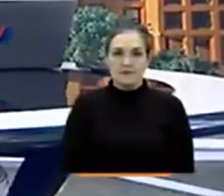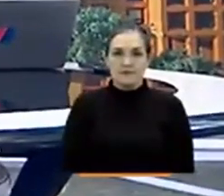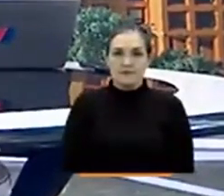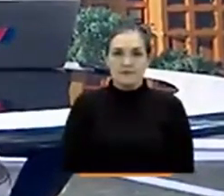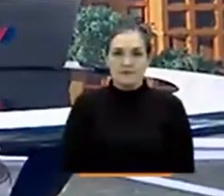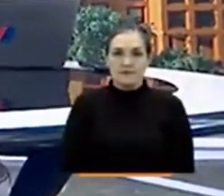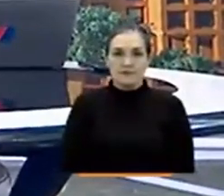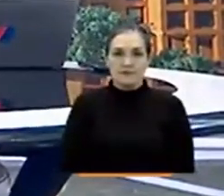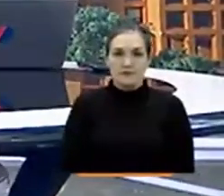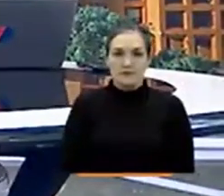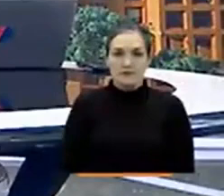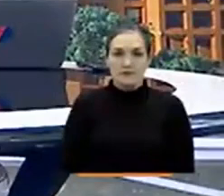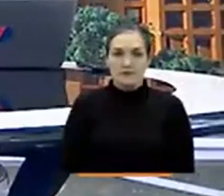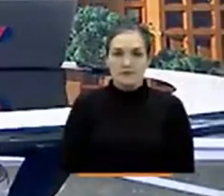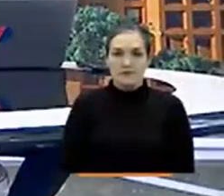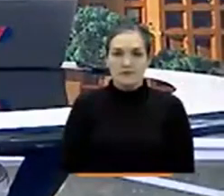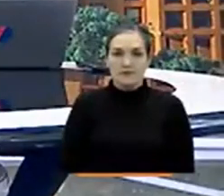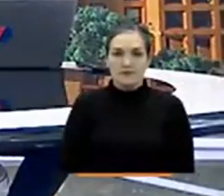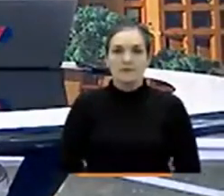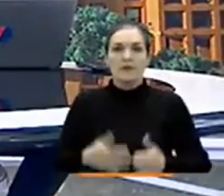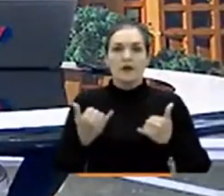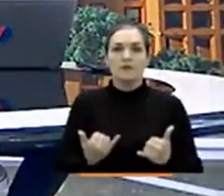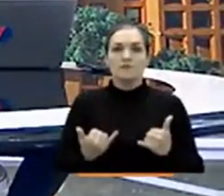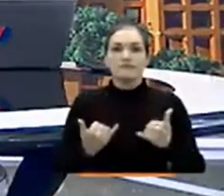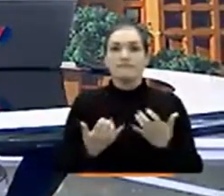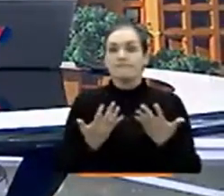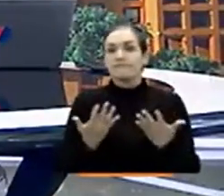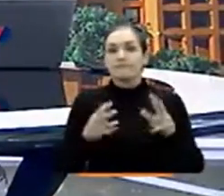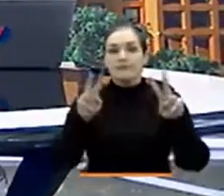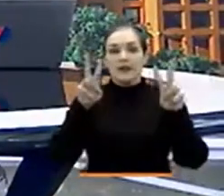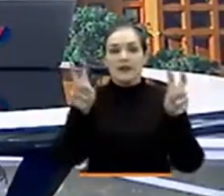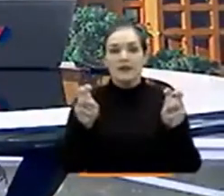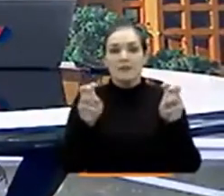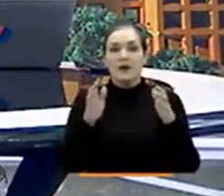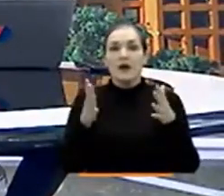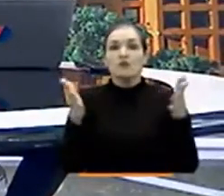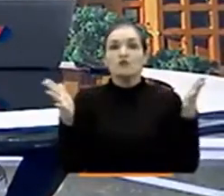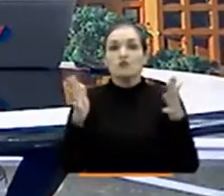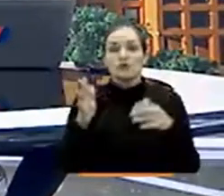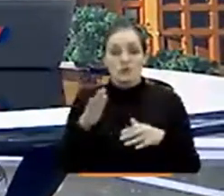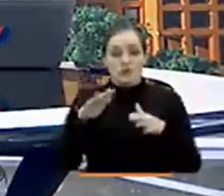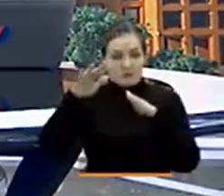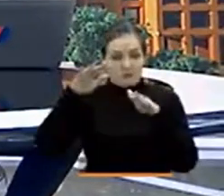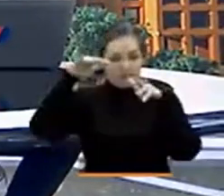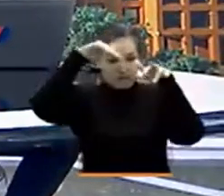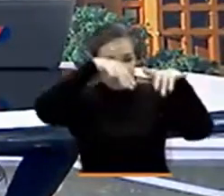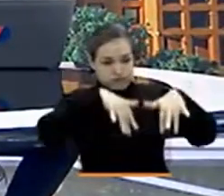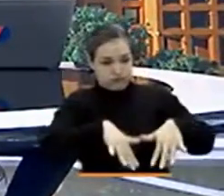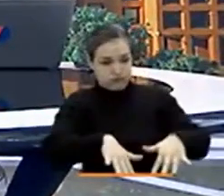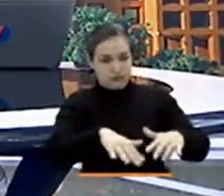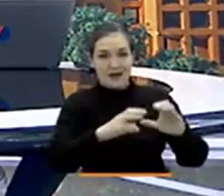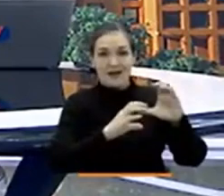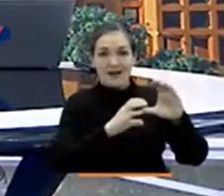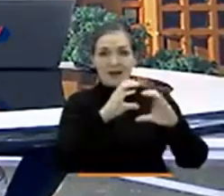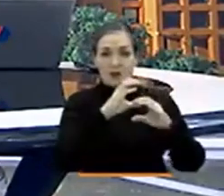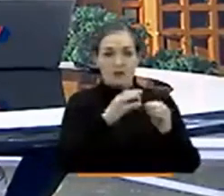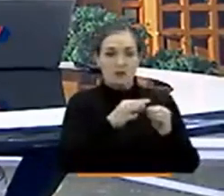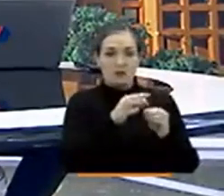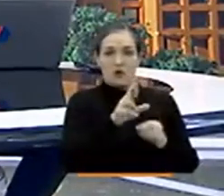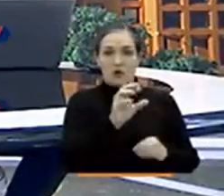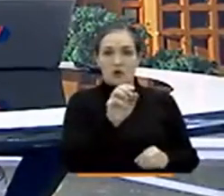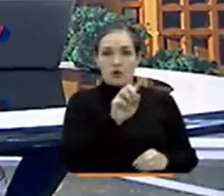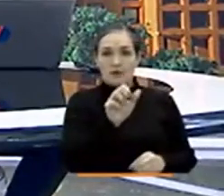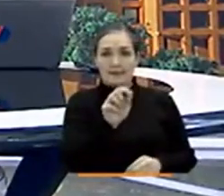Pues precisamente un nuevo llamado a no cruzar por el sector de Chontaduro en Rosas Cauca hizo la administración municipal un nuevo